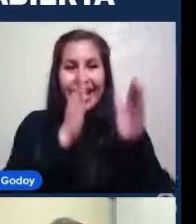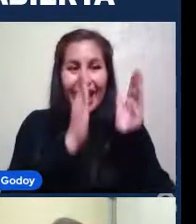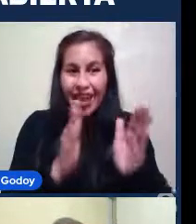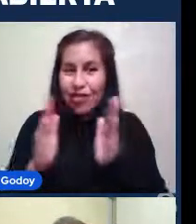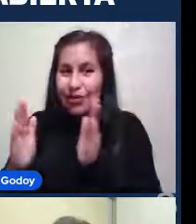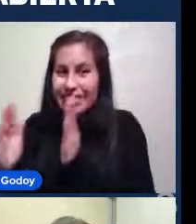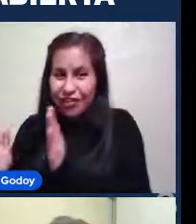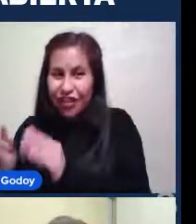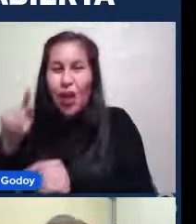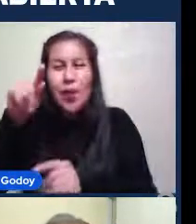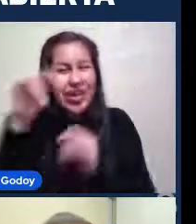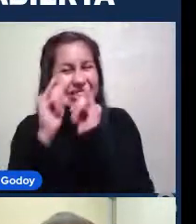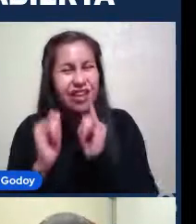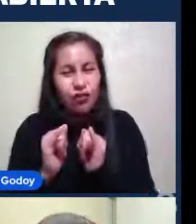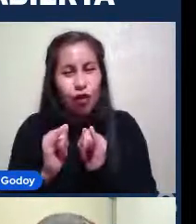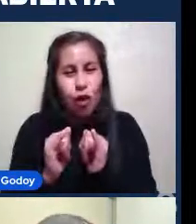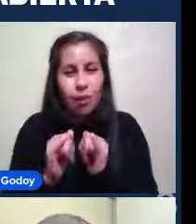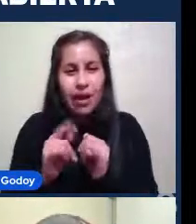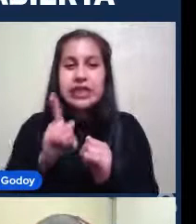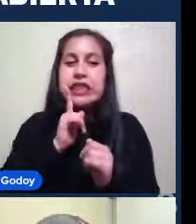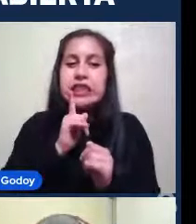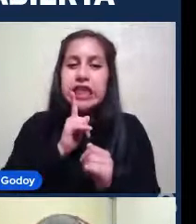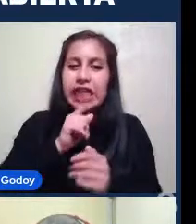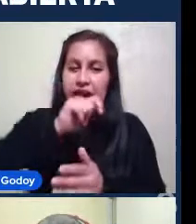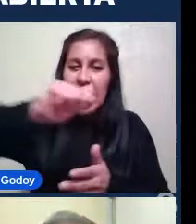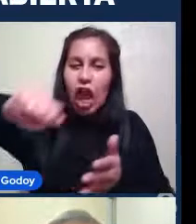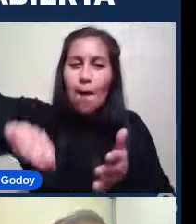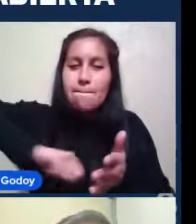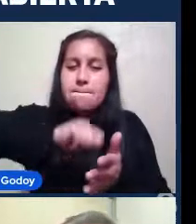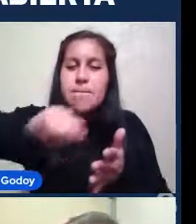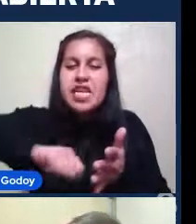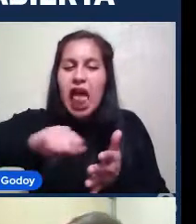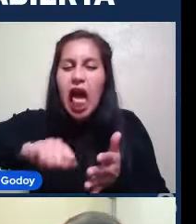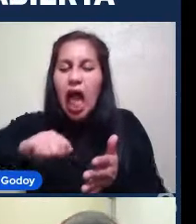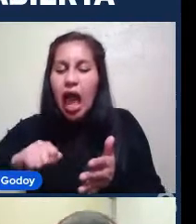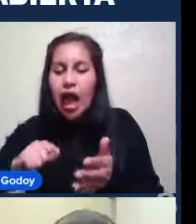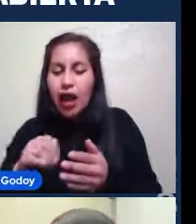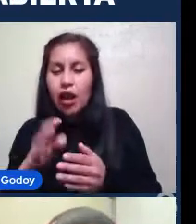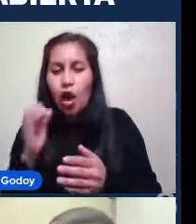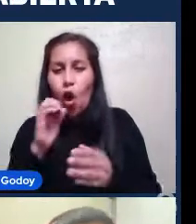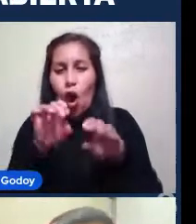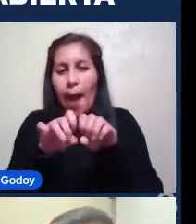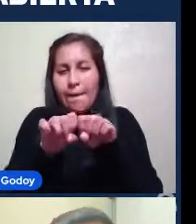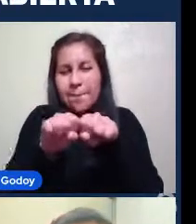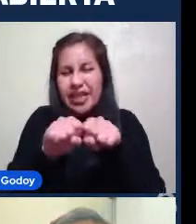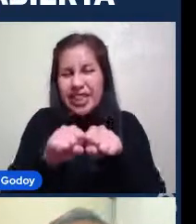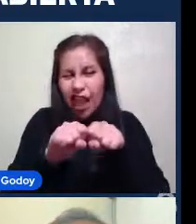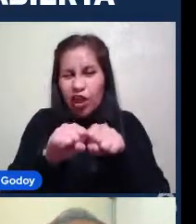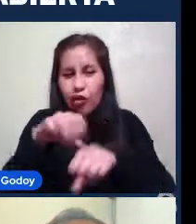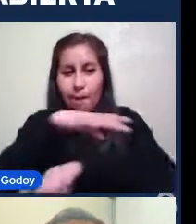espirales Aparte de si tienen Esta barra o no Eh Que tan apretados Están sus brazos